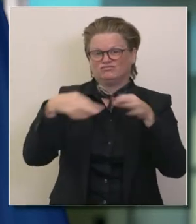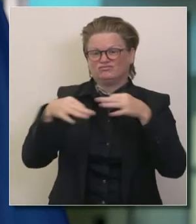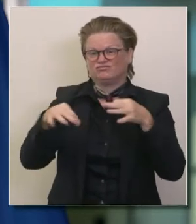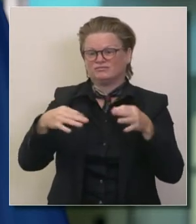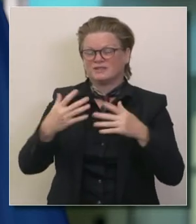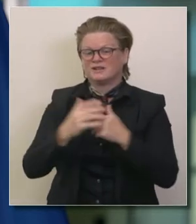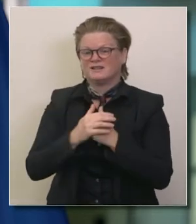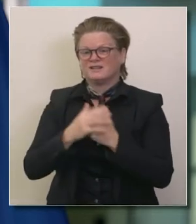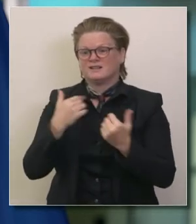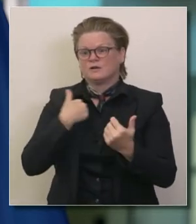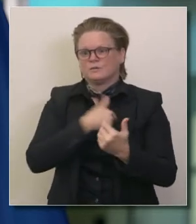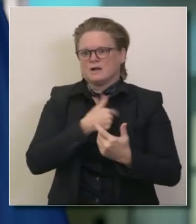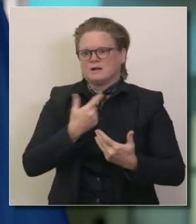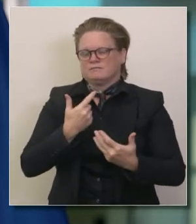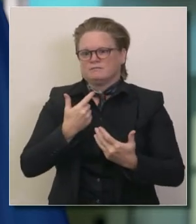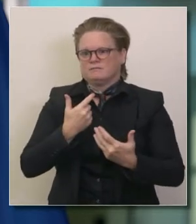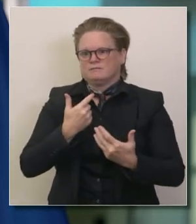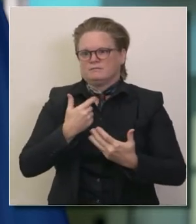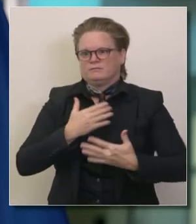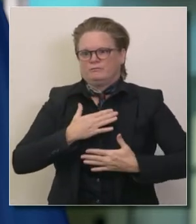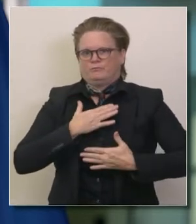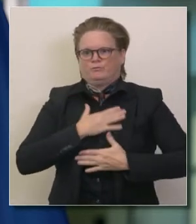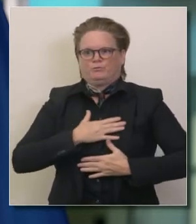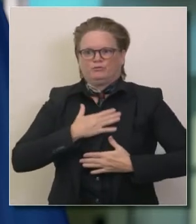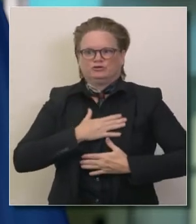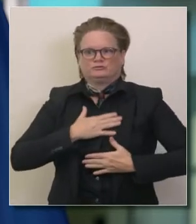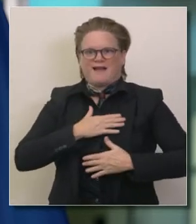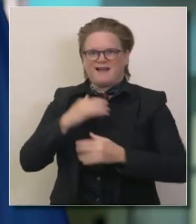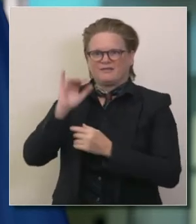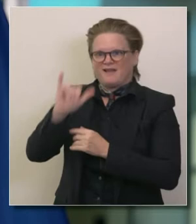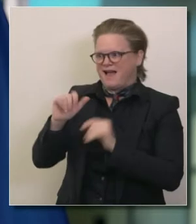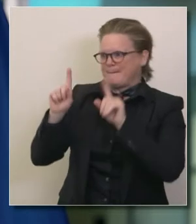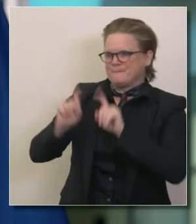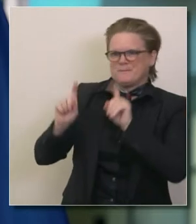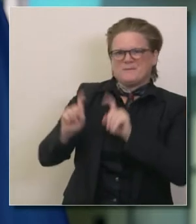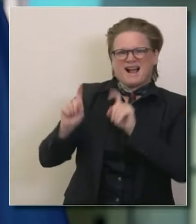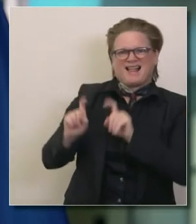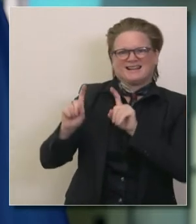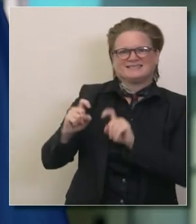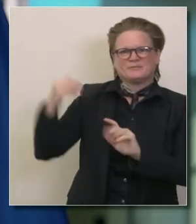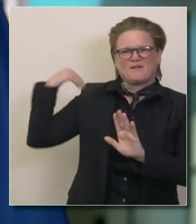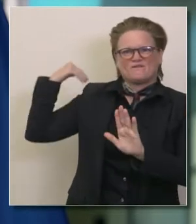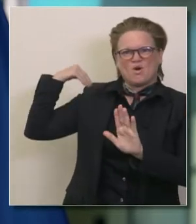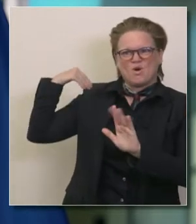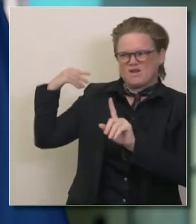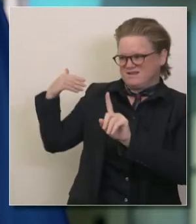piloto avanzamos este programa en las universidades de California en varios planteles